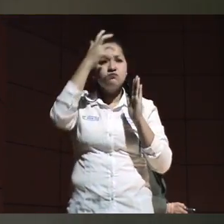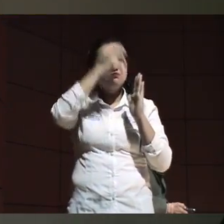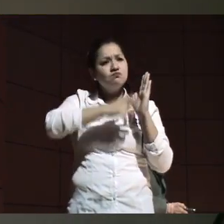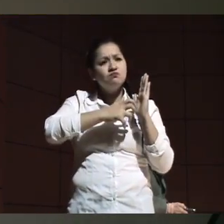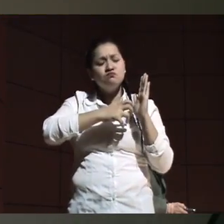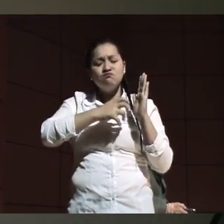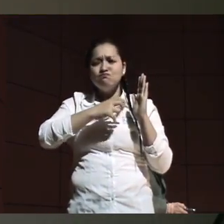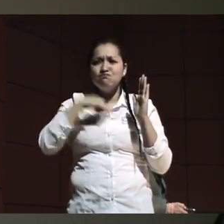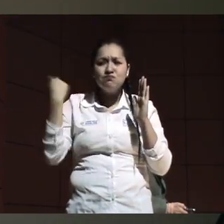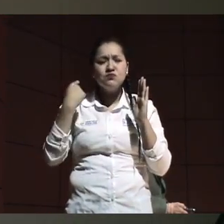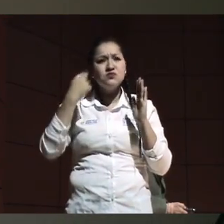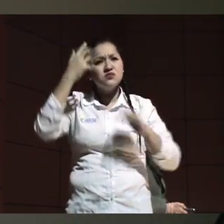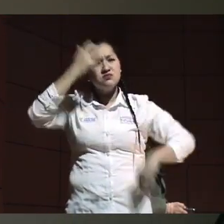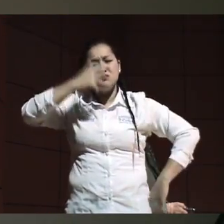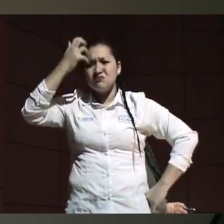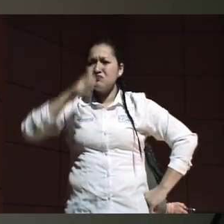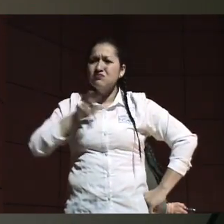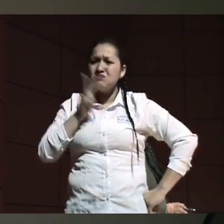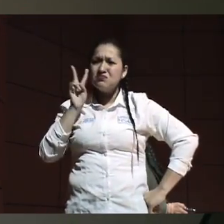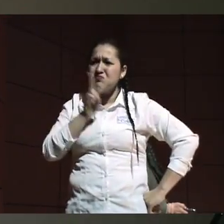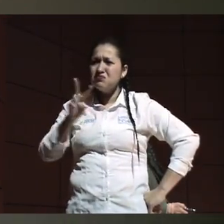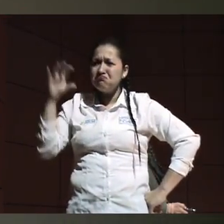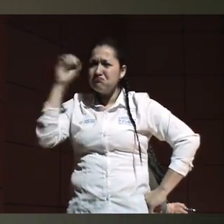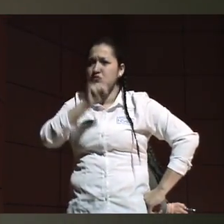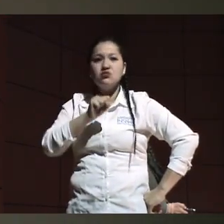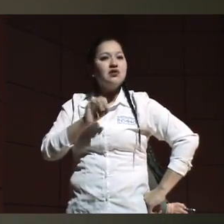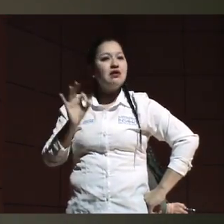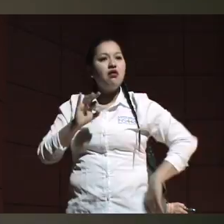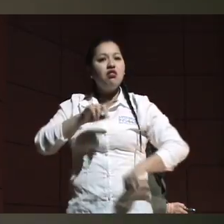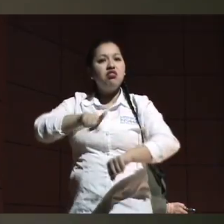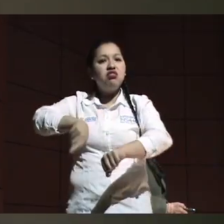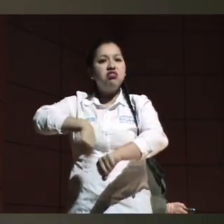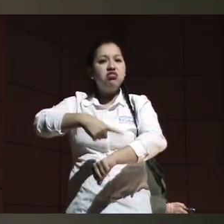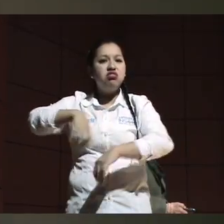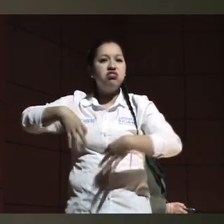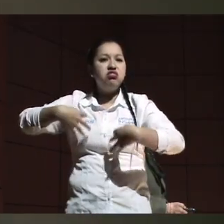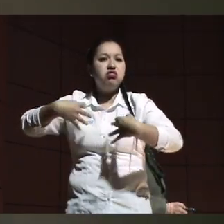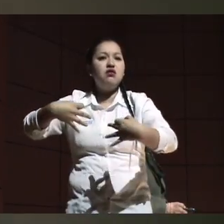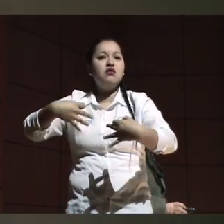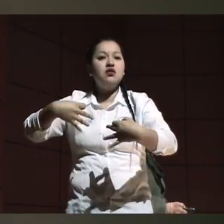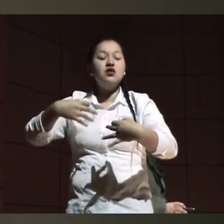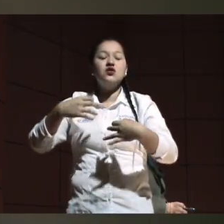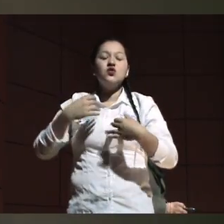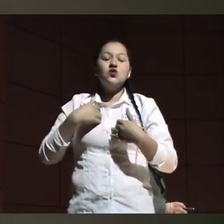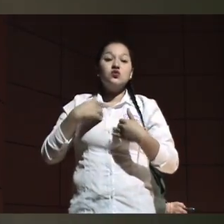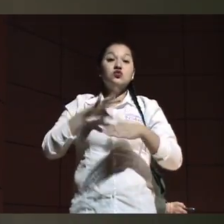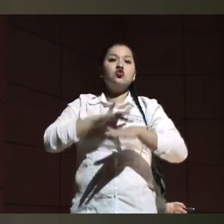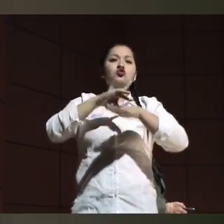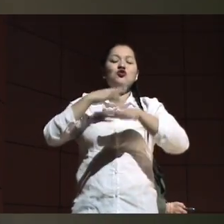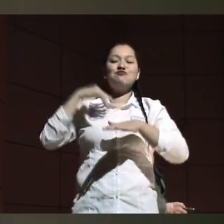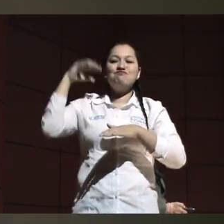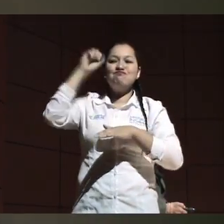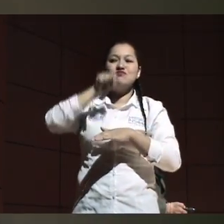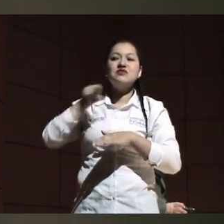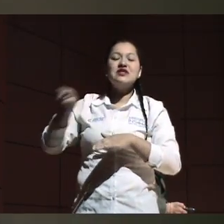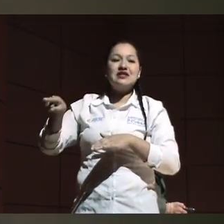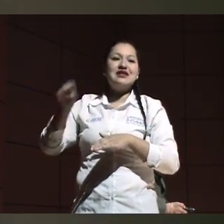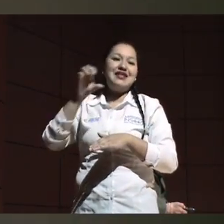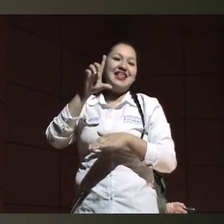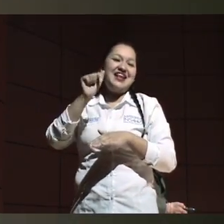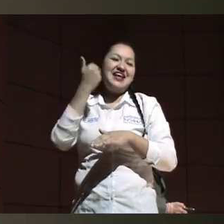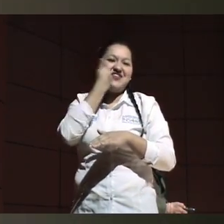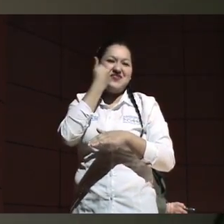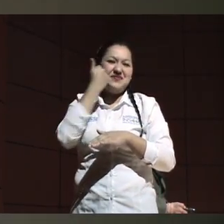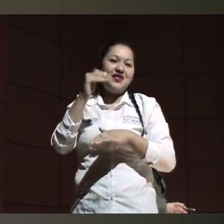sobre el tema de ELA les da como mucho, tienen mucho recelo a decirle a una persona, usted tiene ELA, usted tiene una enfermedad